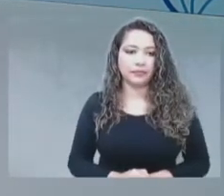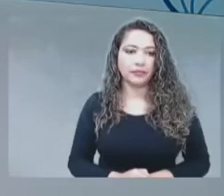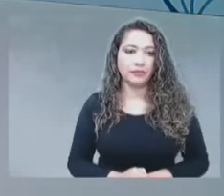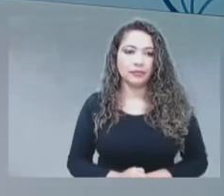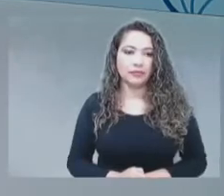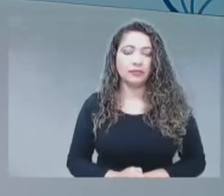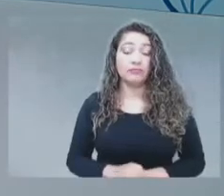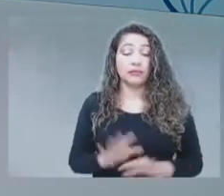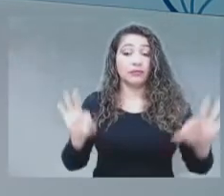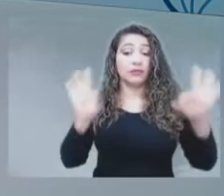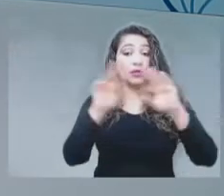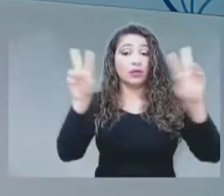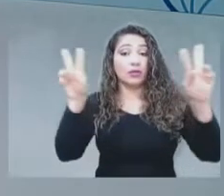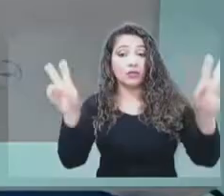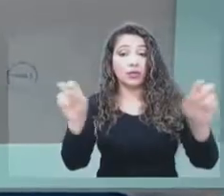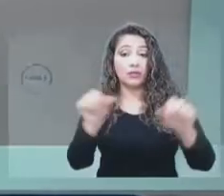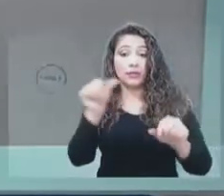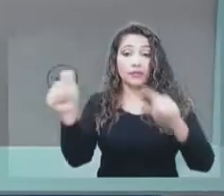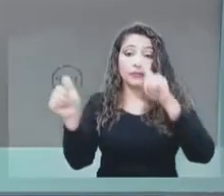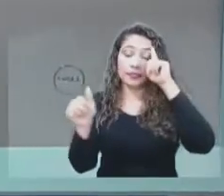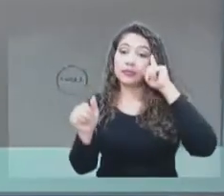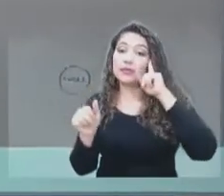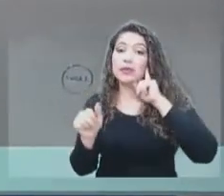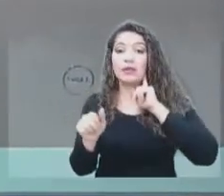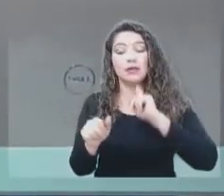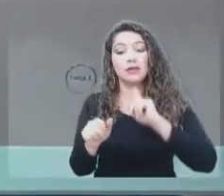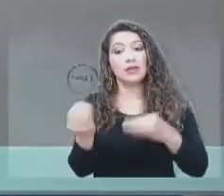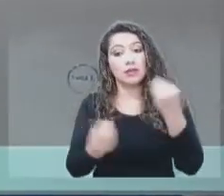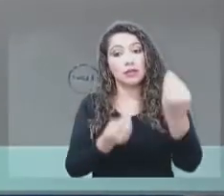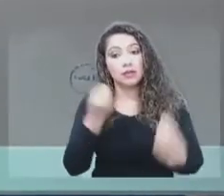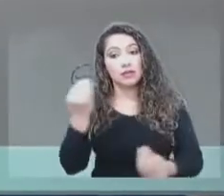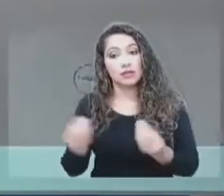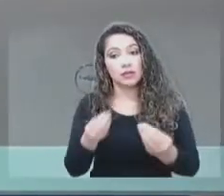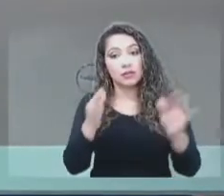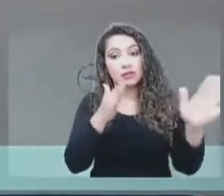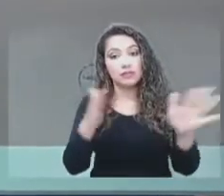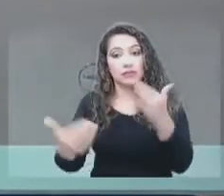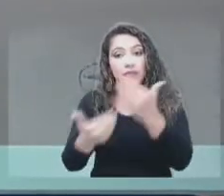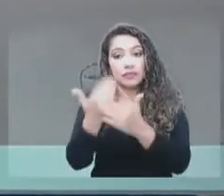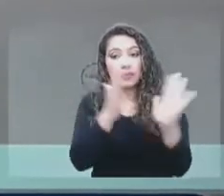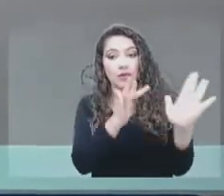hicimos una modernización del plan